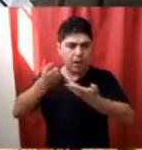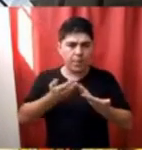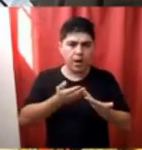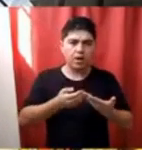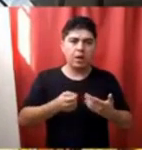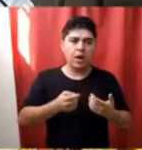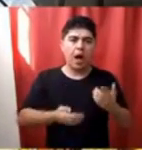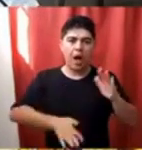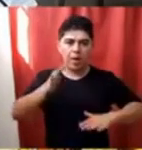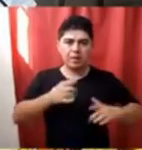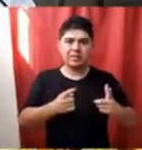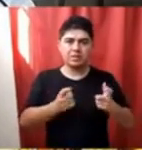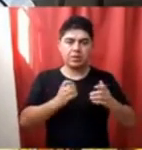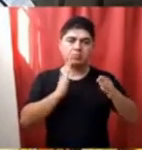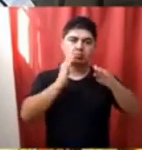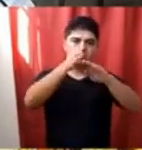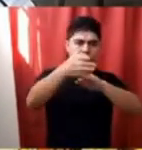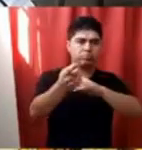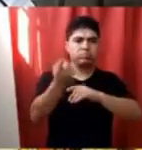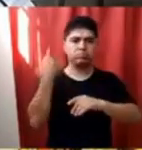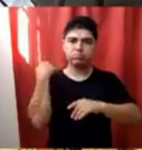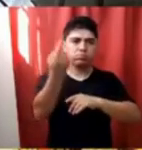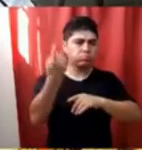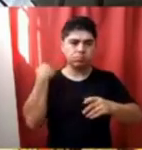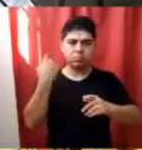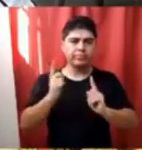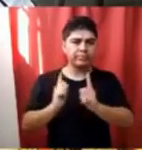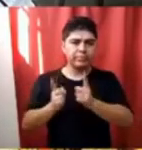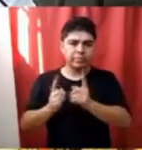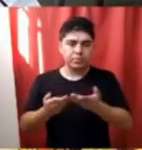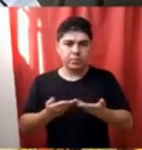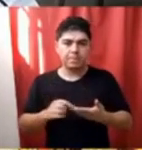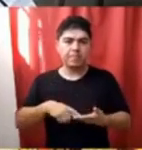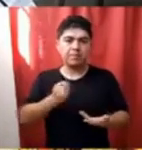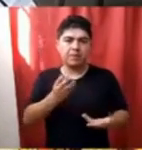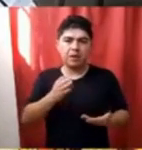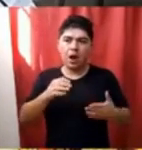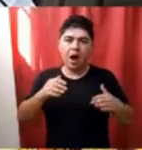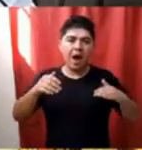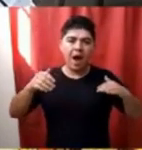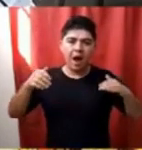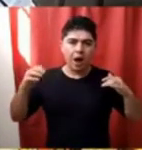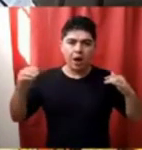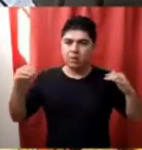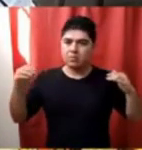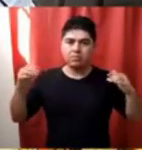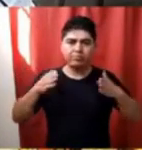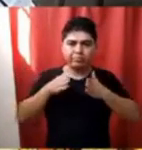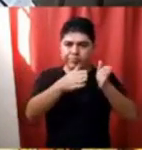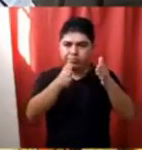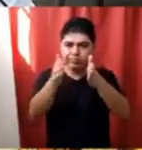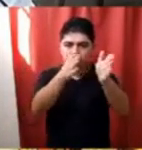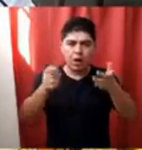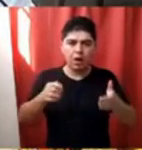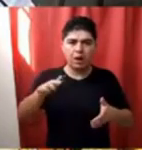e ingresar a ese sector en forma permanente y lamentablemente los caminos que hoy tiene este lugar están